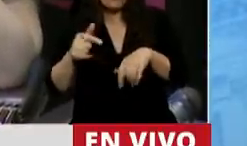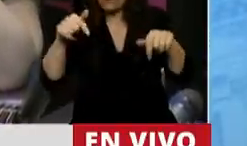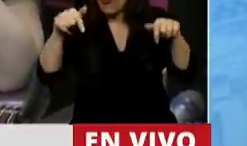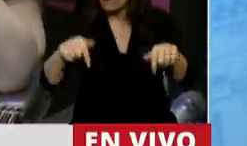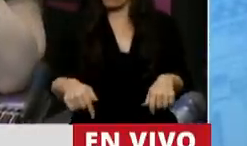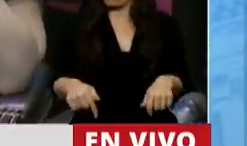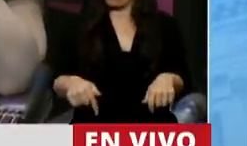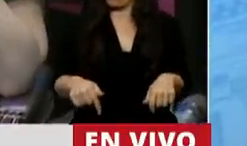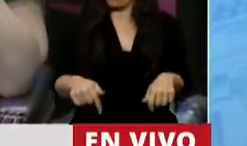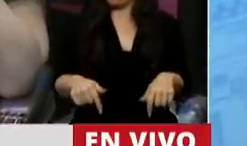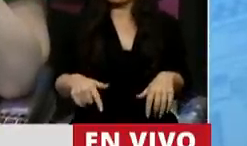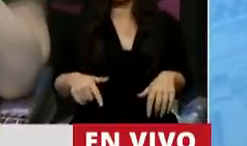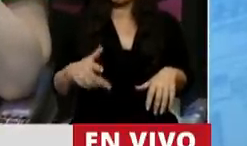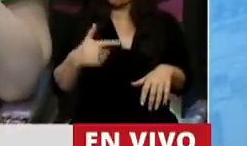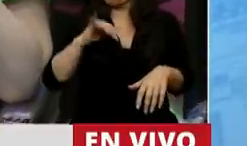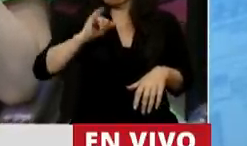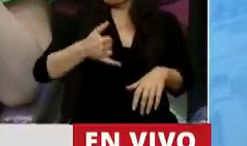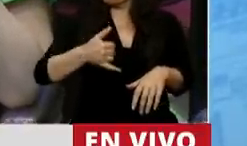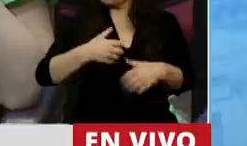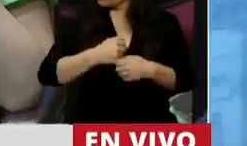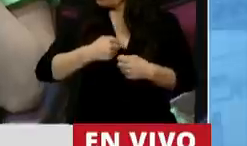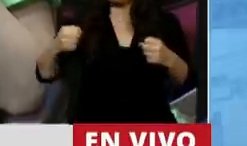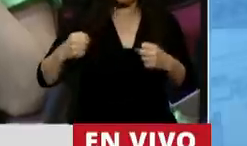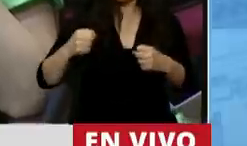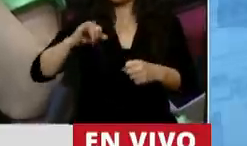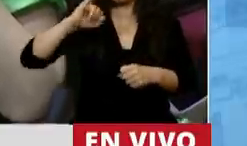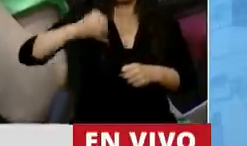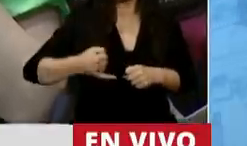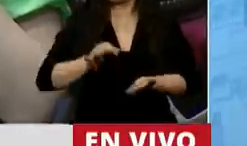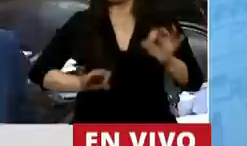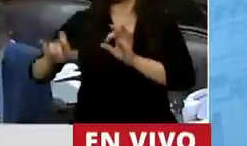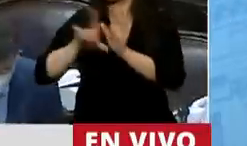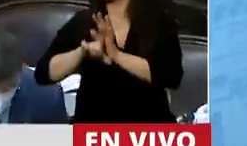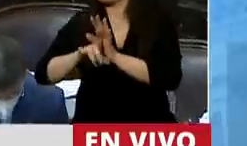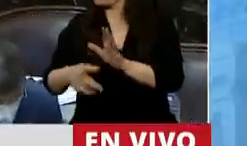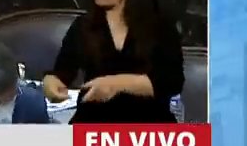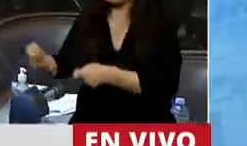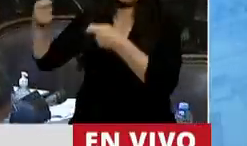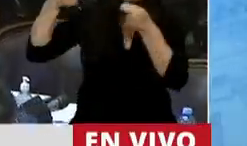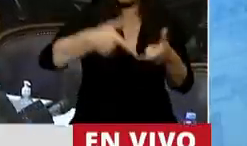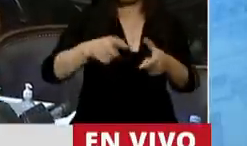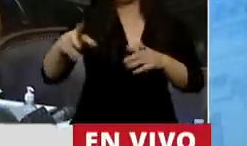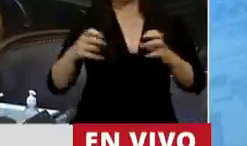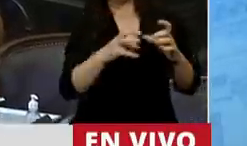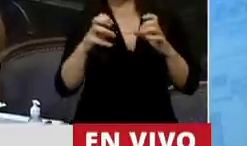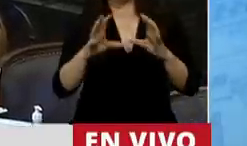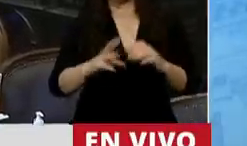el coraje de sacar debajo de la alfombra de proyecto de ley y mandarlo para el debate.